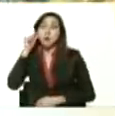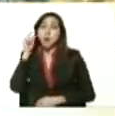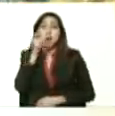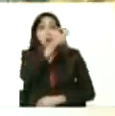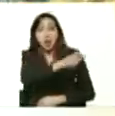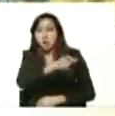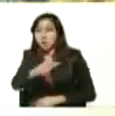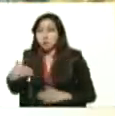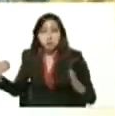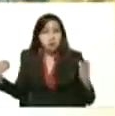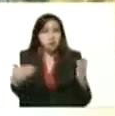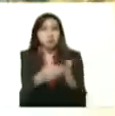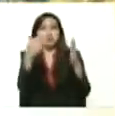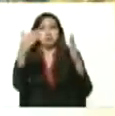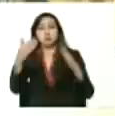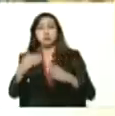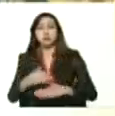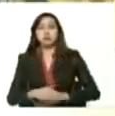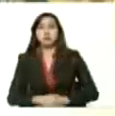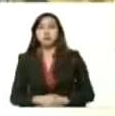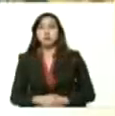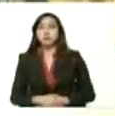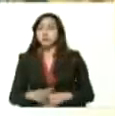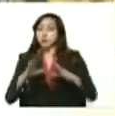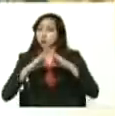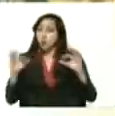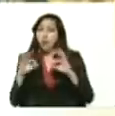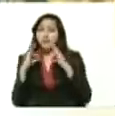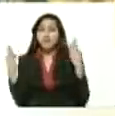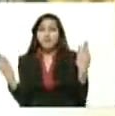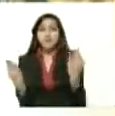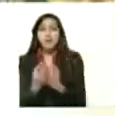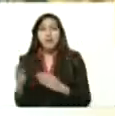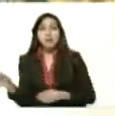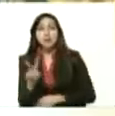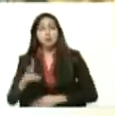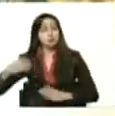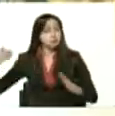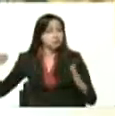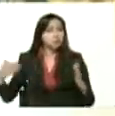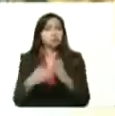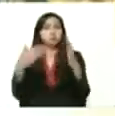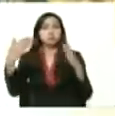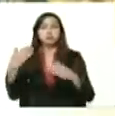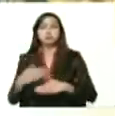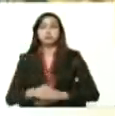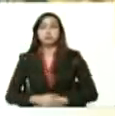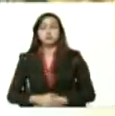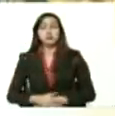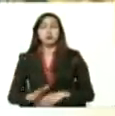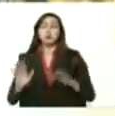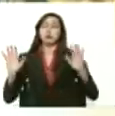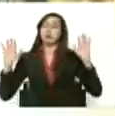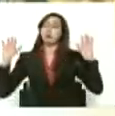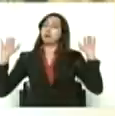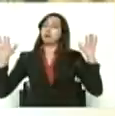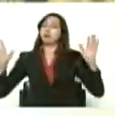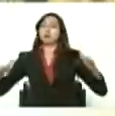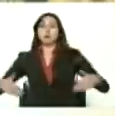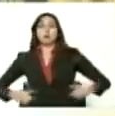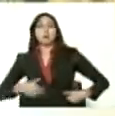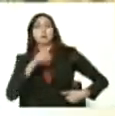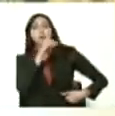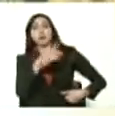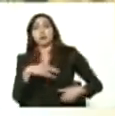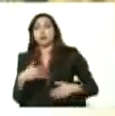sus ingresos, impactar en la familia venezolana. ¡Ah, tremendo esfuerzo! ¡Naguará esfuerzo